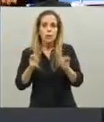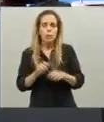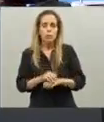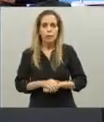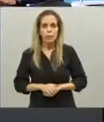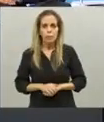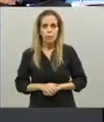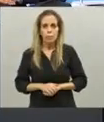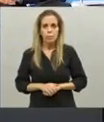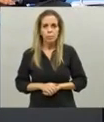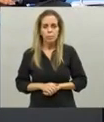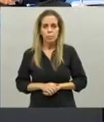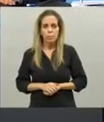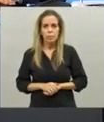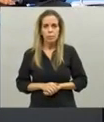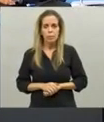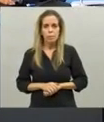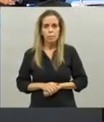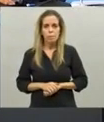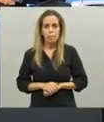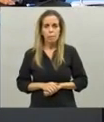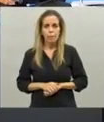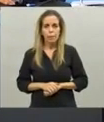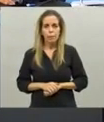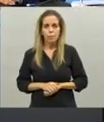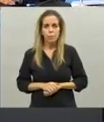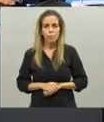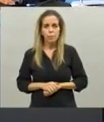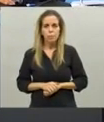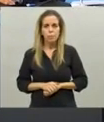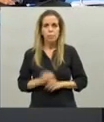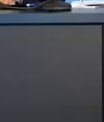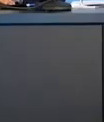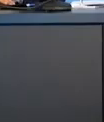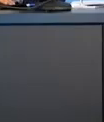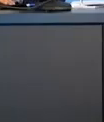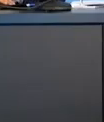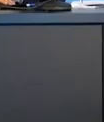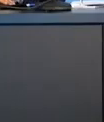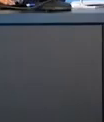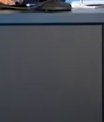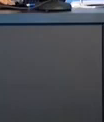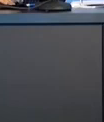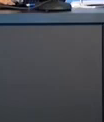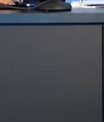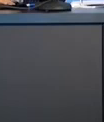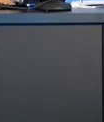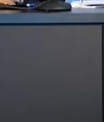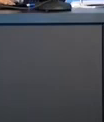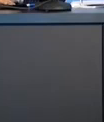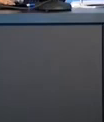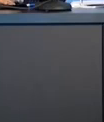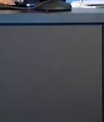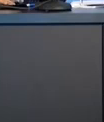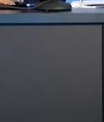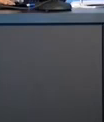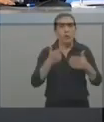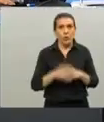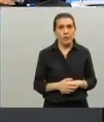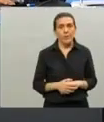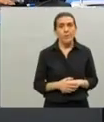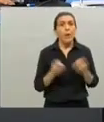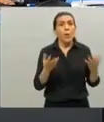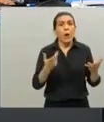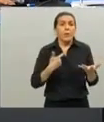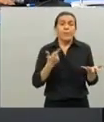¿podrías sacármelo a riesgo? sí, claro gracias muy amable buenas noches a los tres gobernador, jefe de gobierno presidente es evidente que